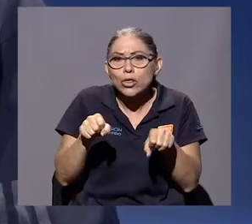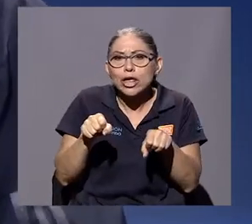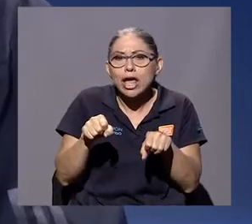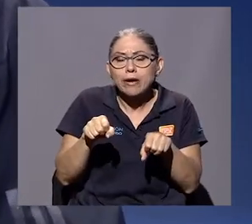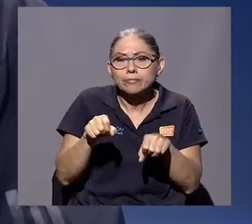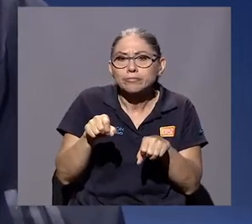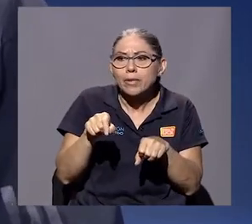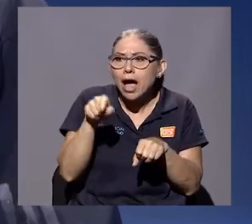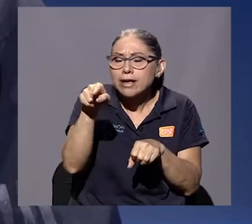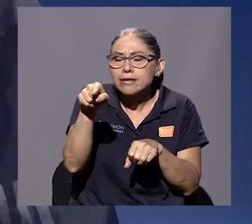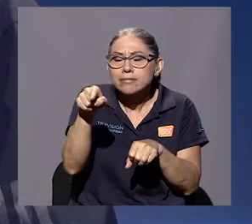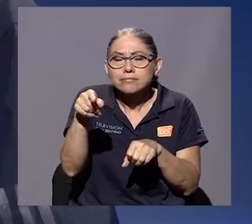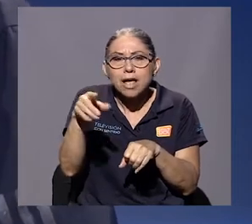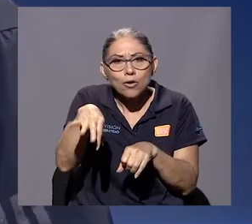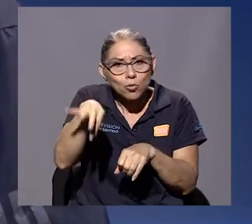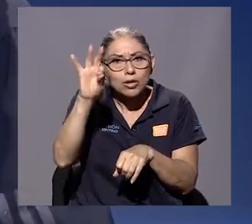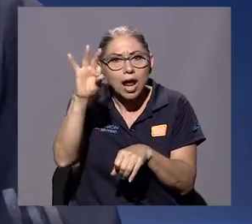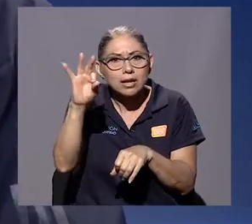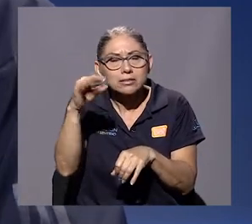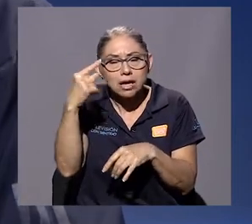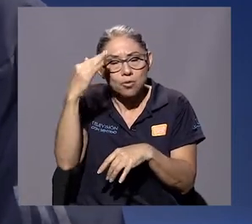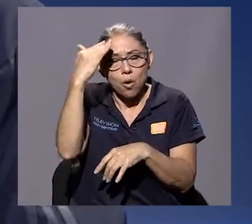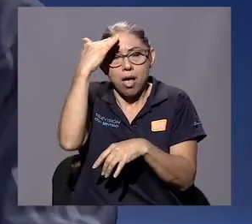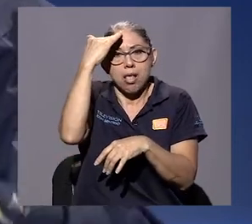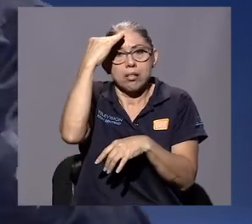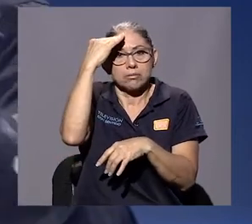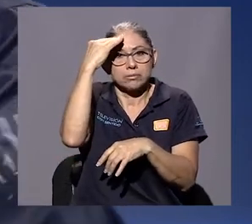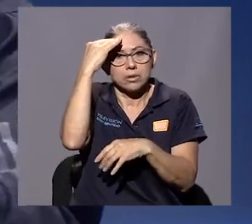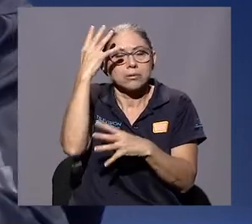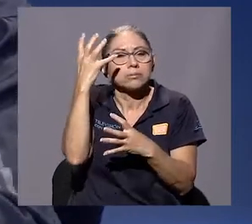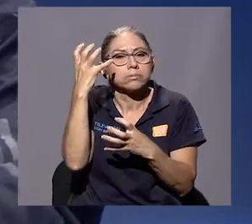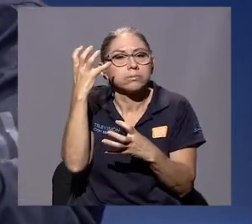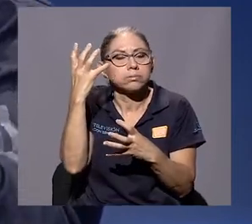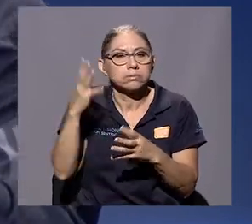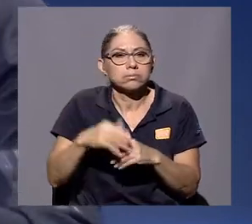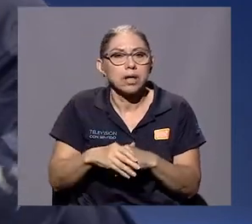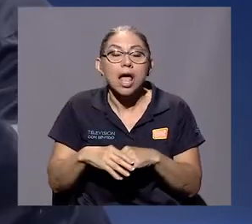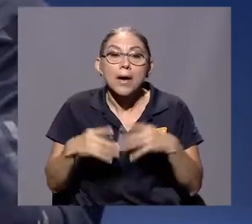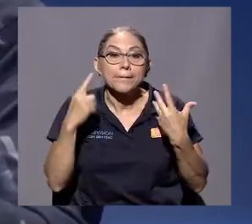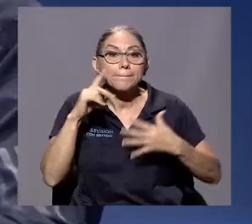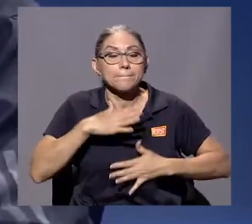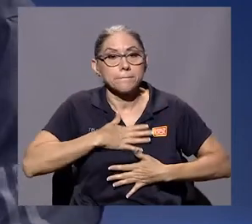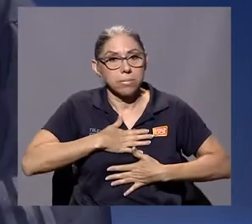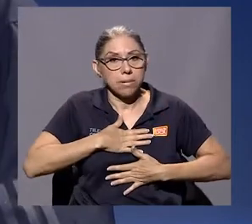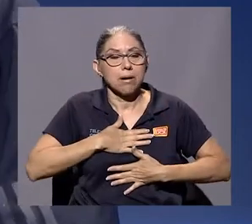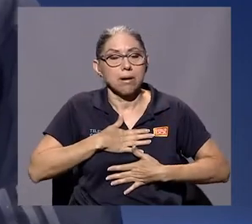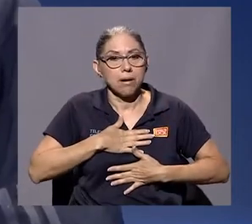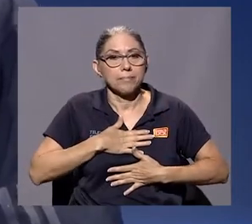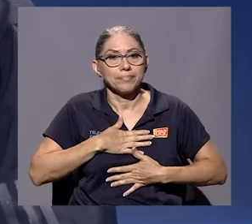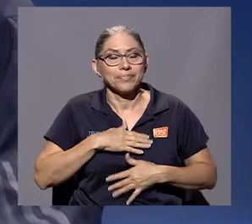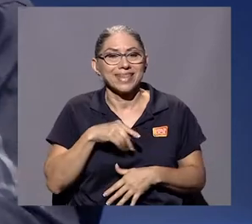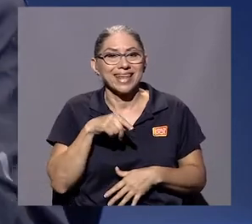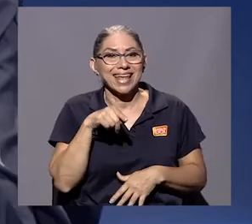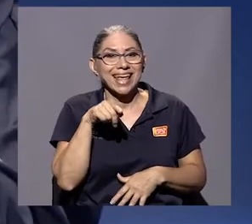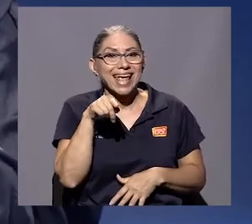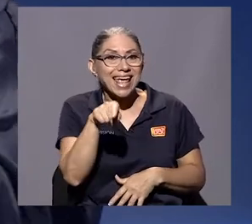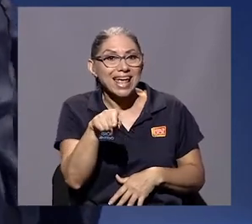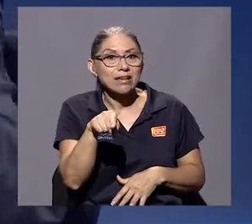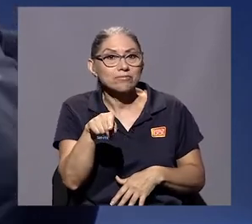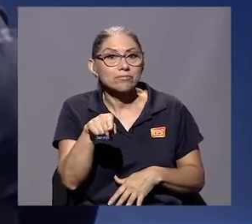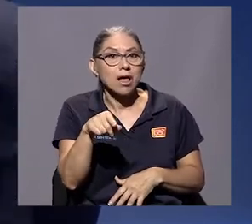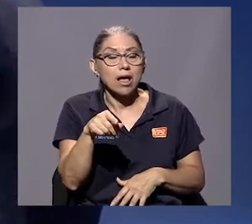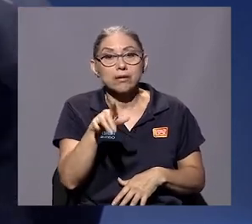encontrar muy idealizada. Y claro, para mí esa